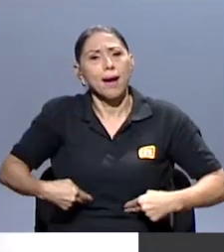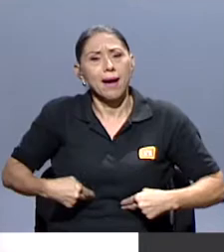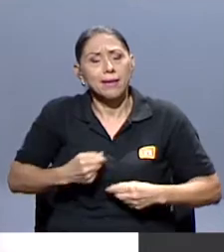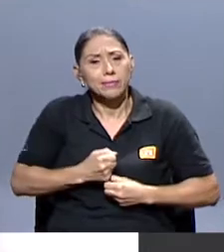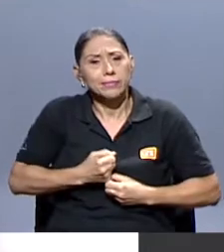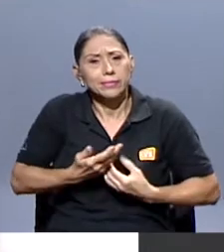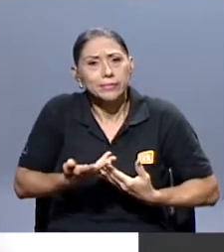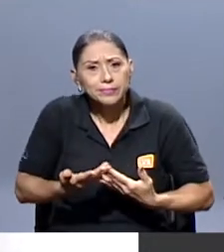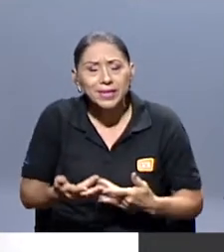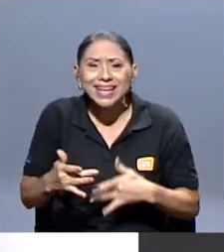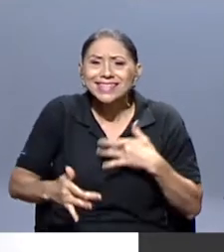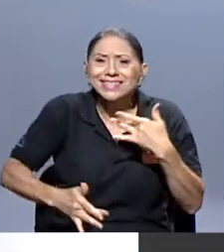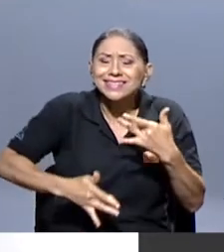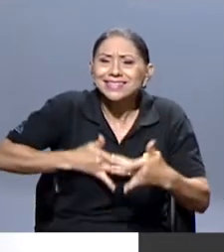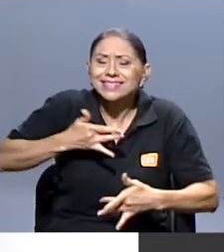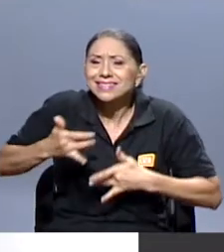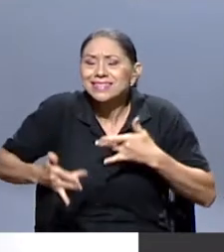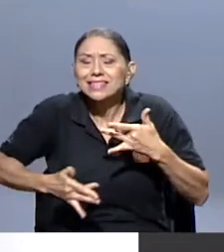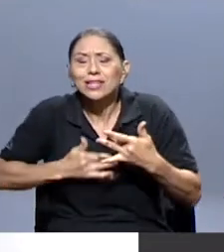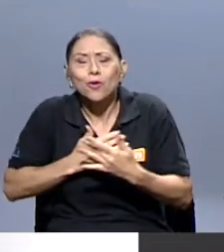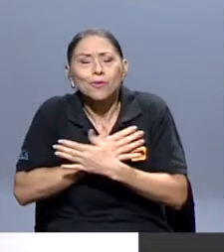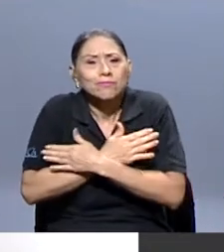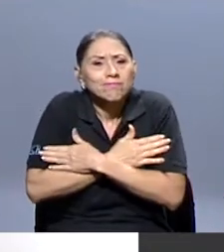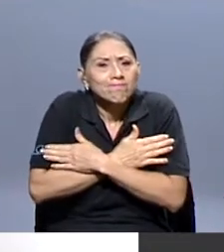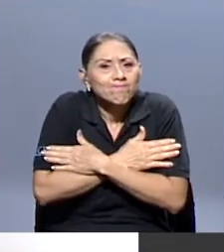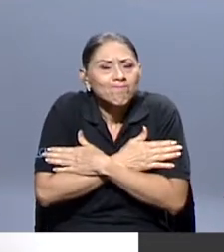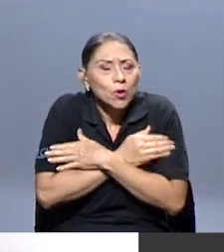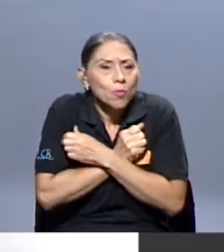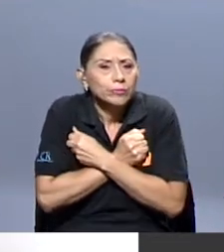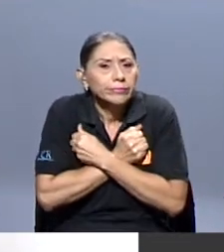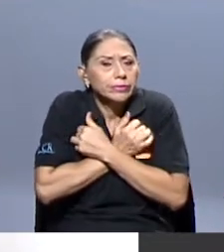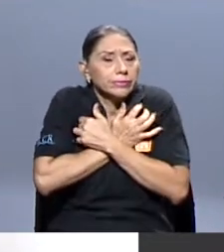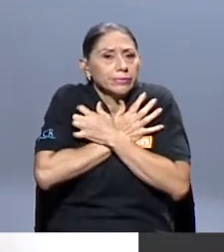sentir también como todo ese calor y todas esas ganas de que...